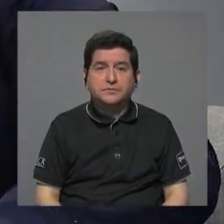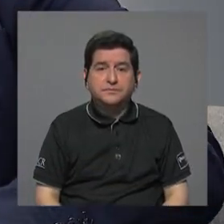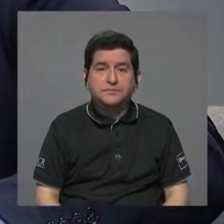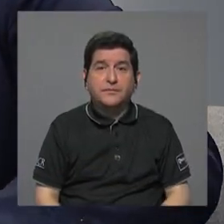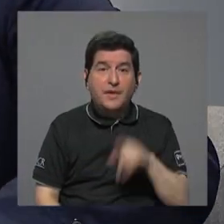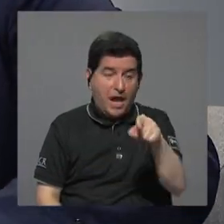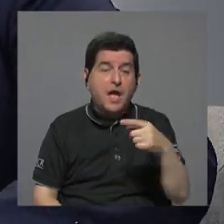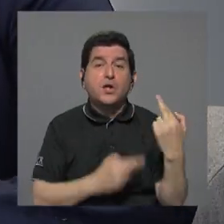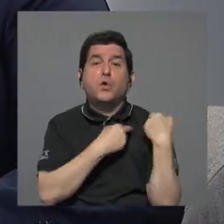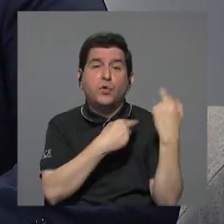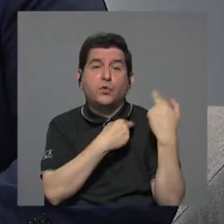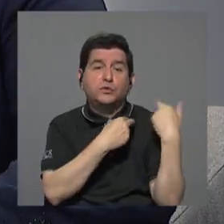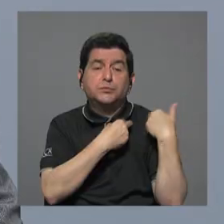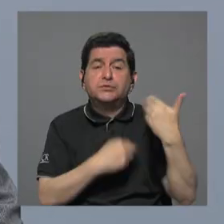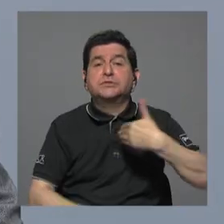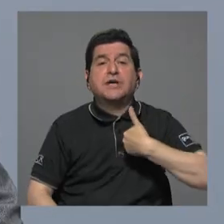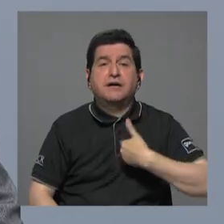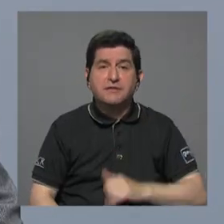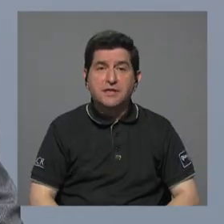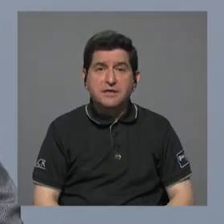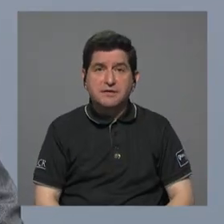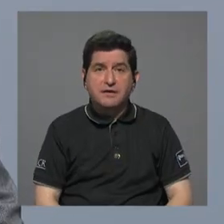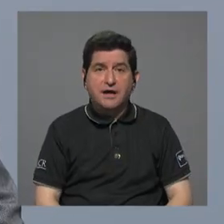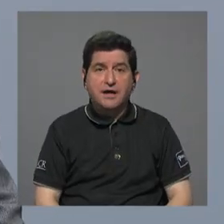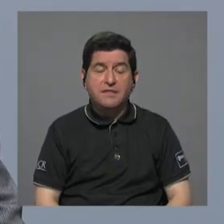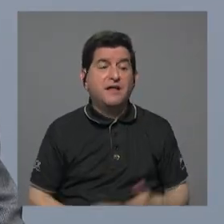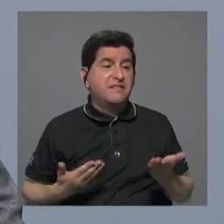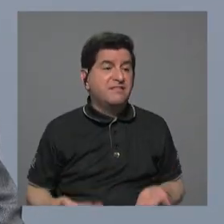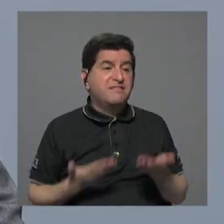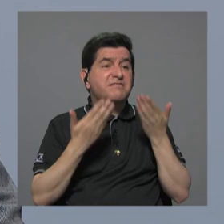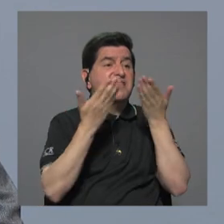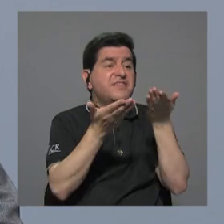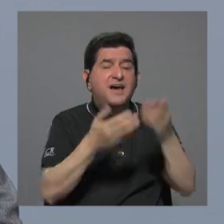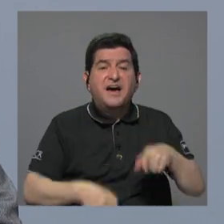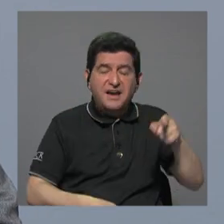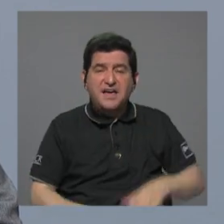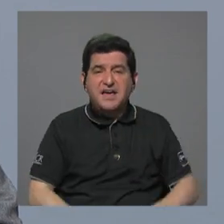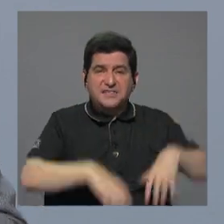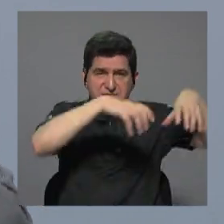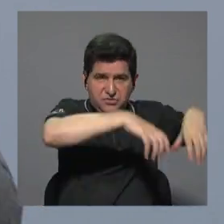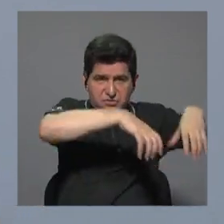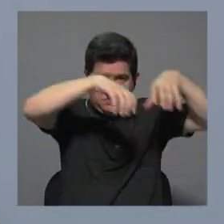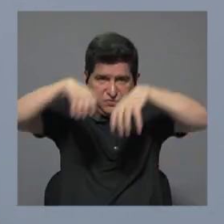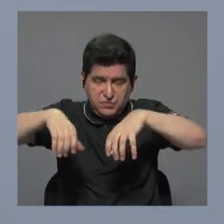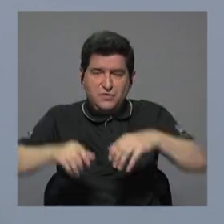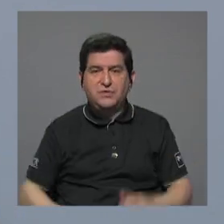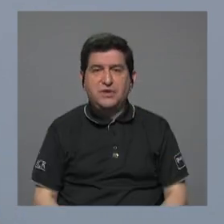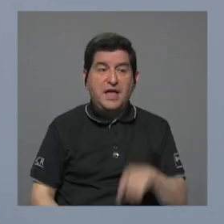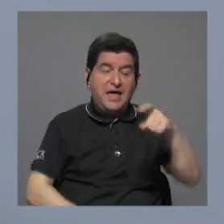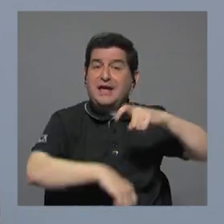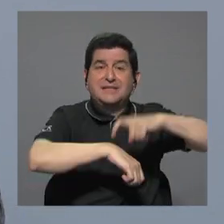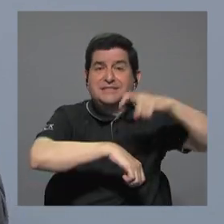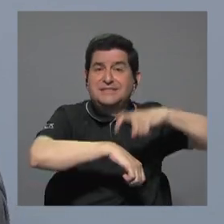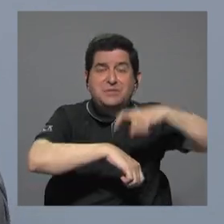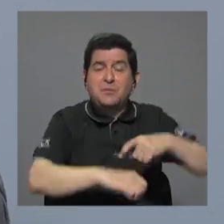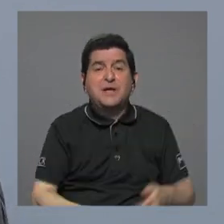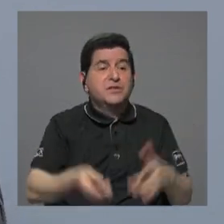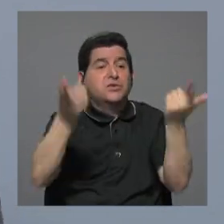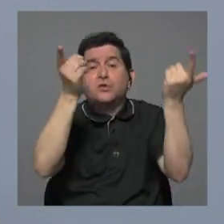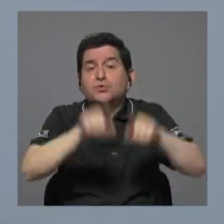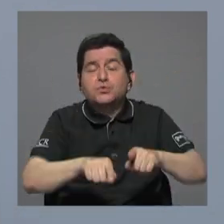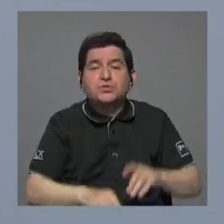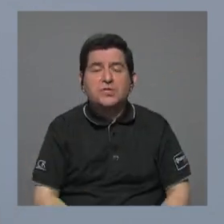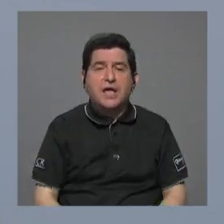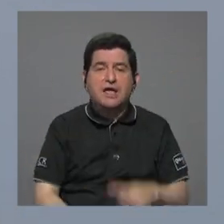ellos son los responsables de de la entrega de la carga a partir de ese momento lo que pasa es que